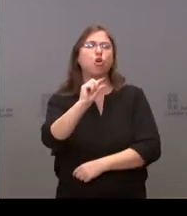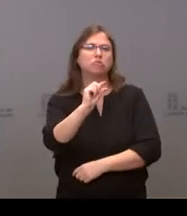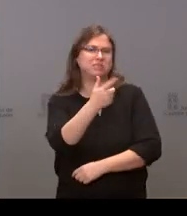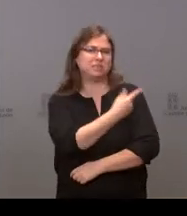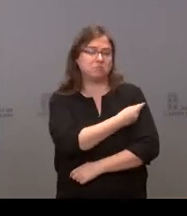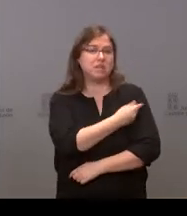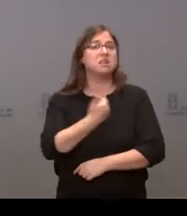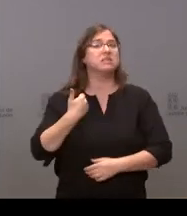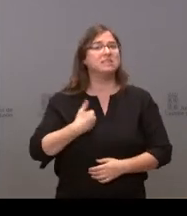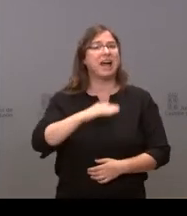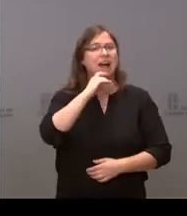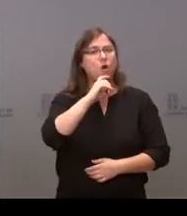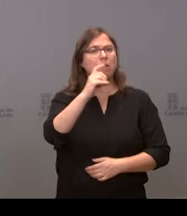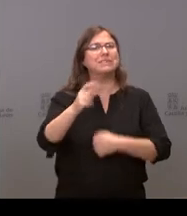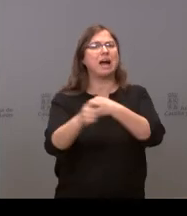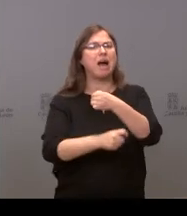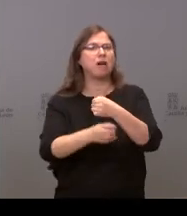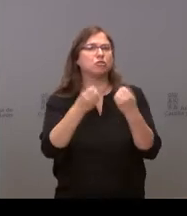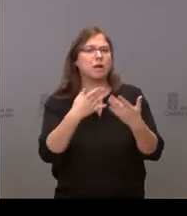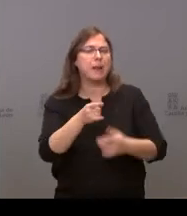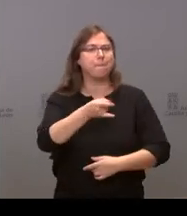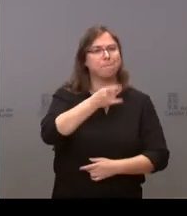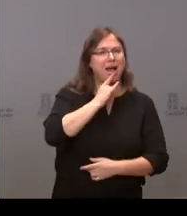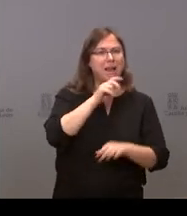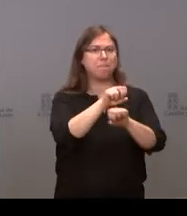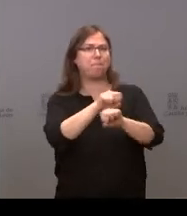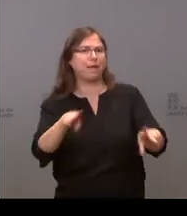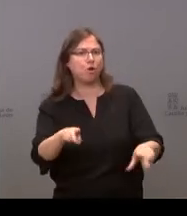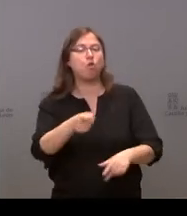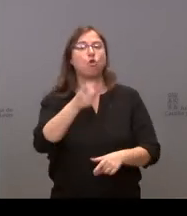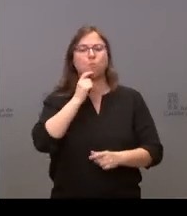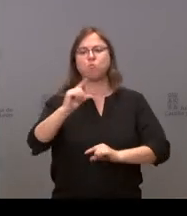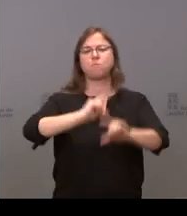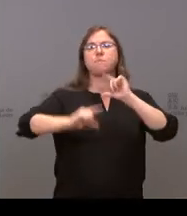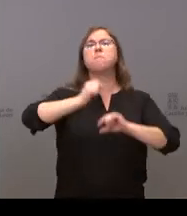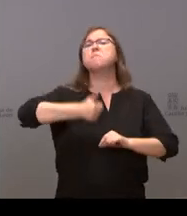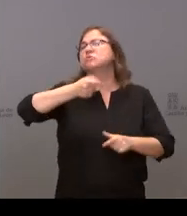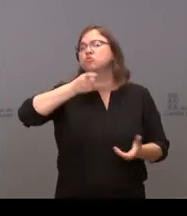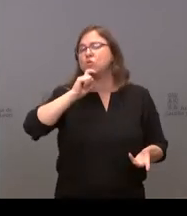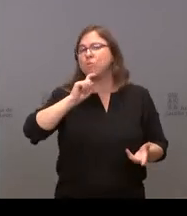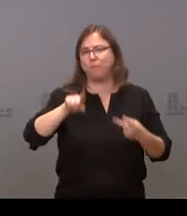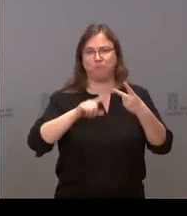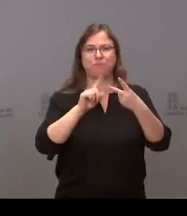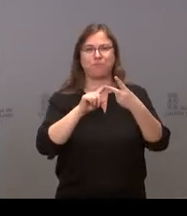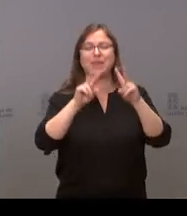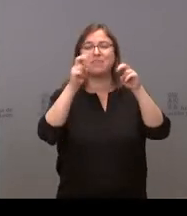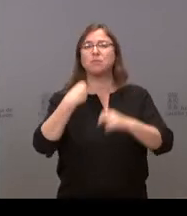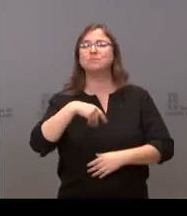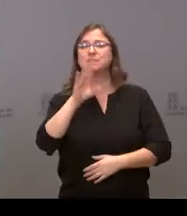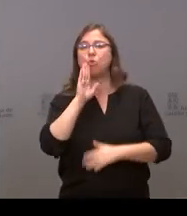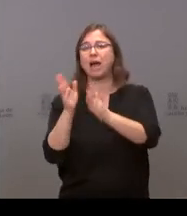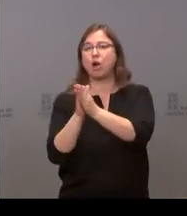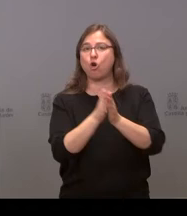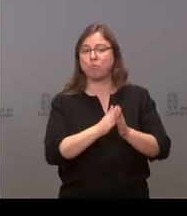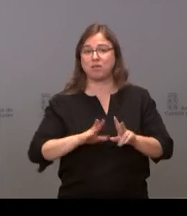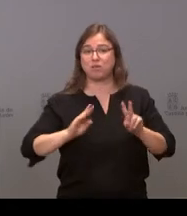ha comunicado cómo va a ser agosto, si igual de malo, peor o puede que lleguen más vacunas. Y un poco en relación a lo que le preguntaban los compañeros